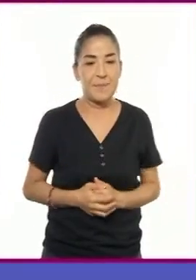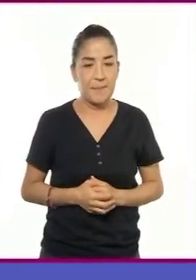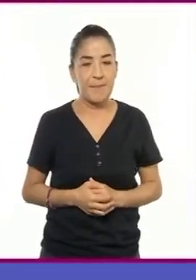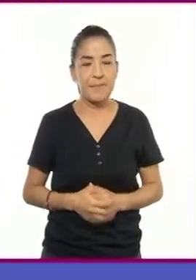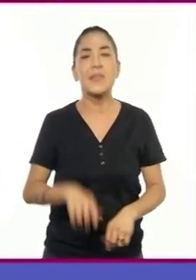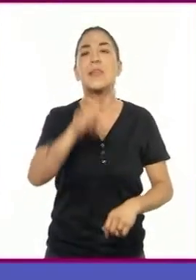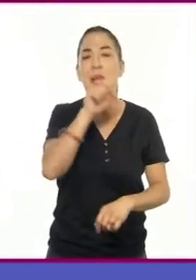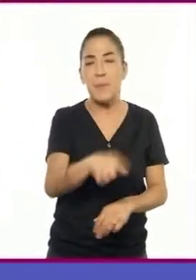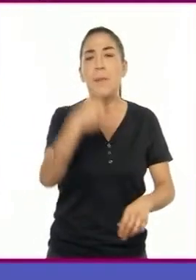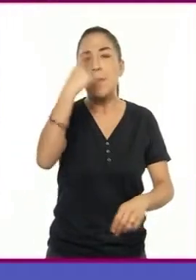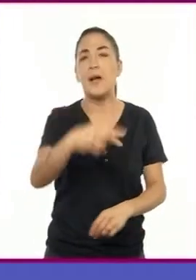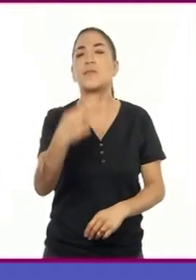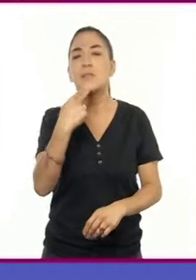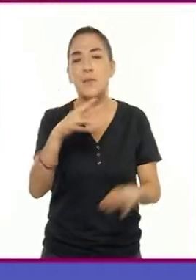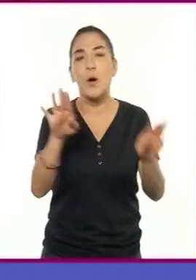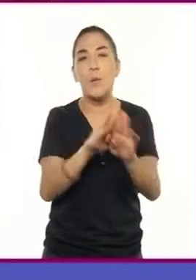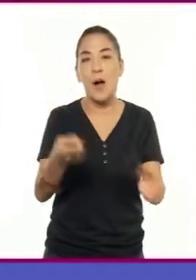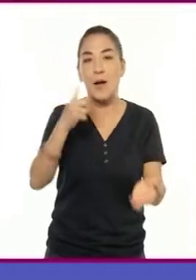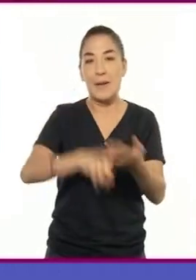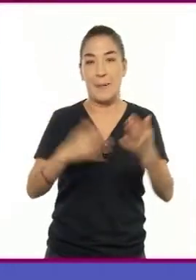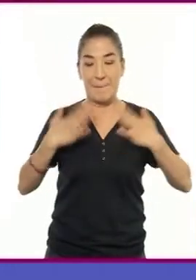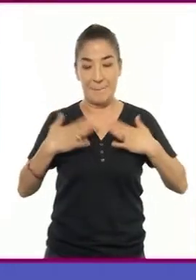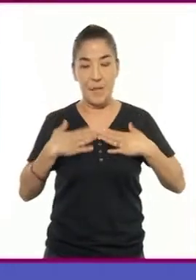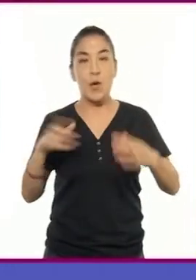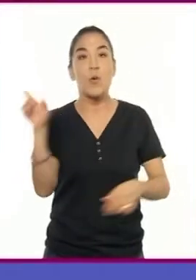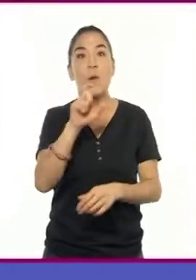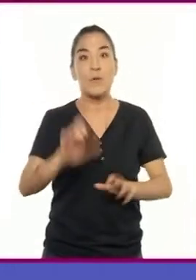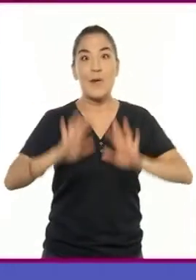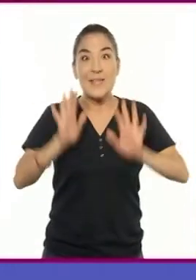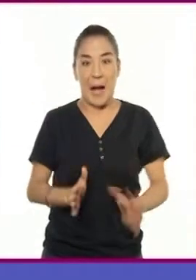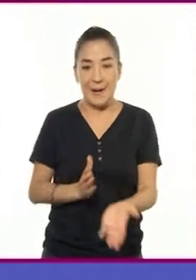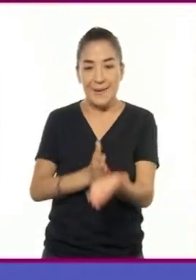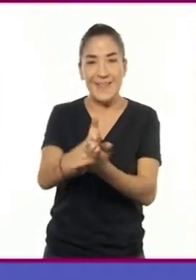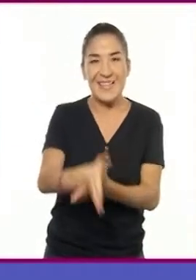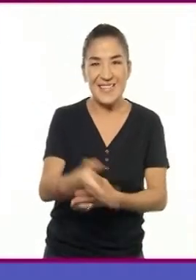también sirven para mostrarle al personaje cuándo entrar.